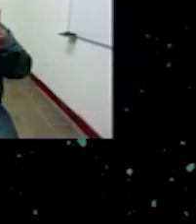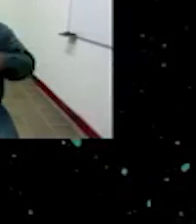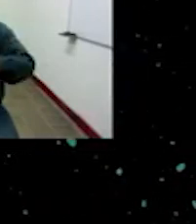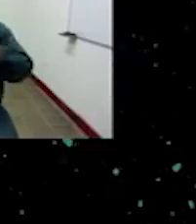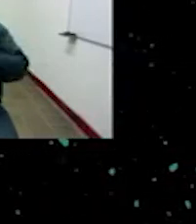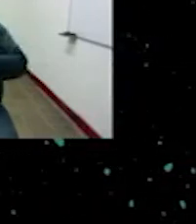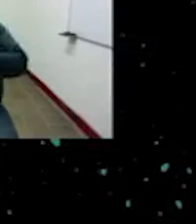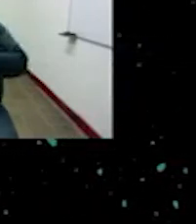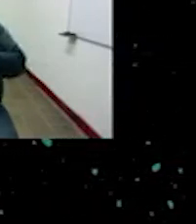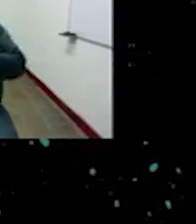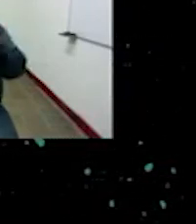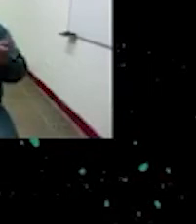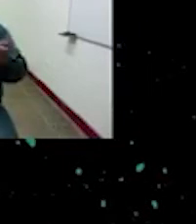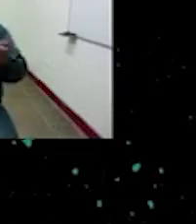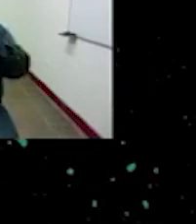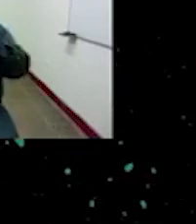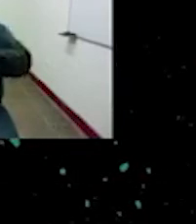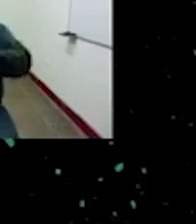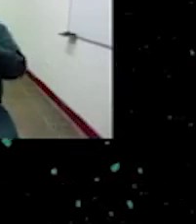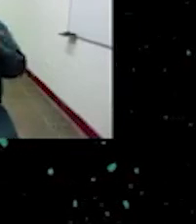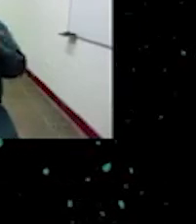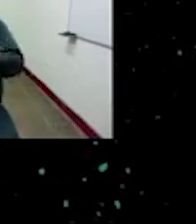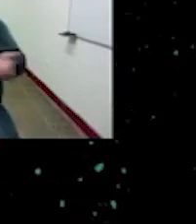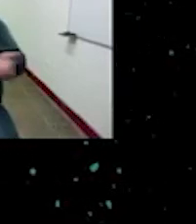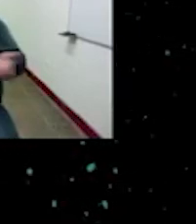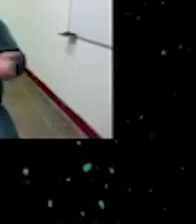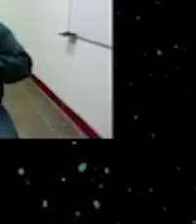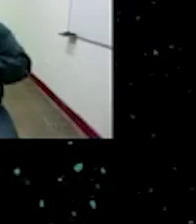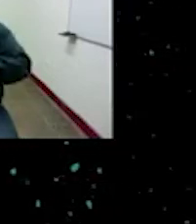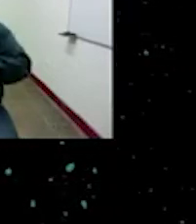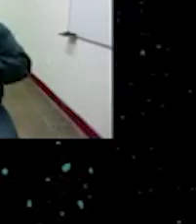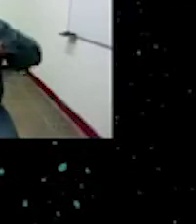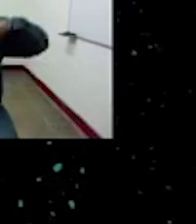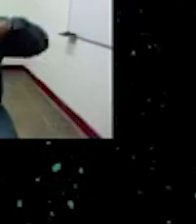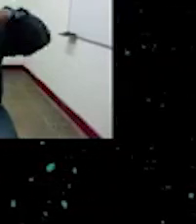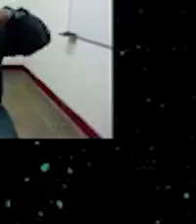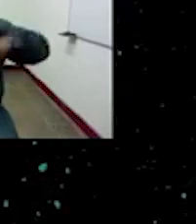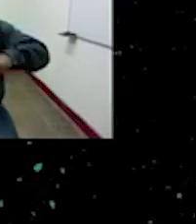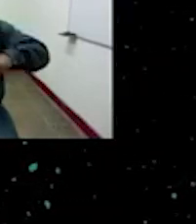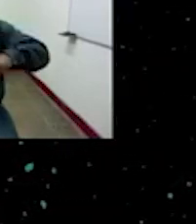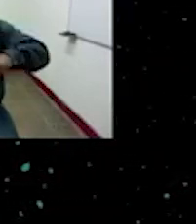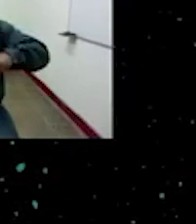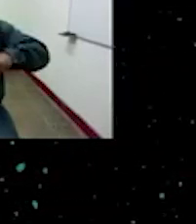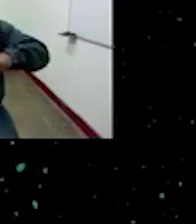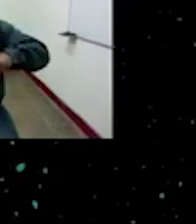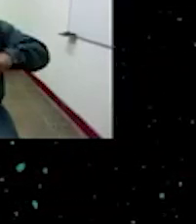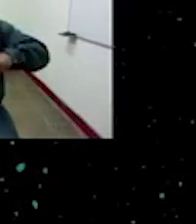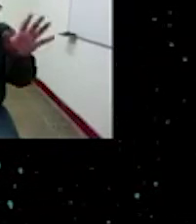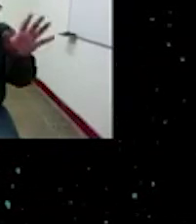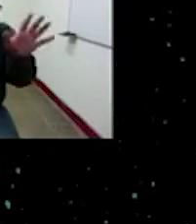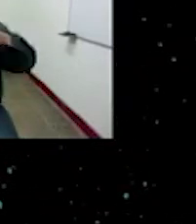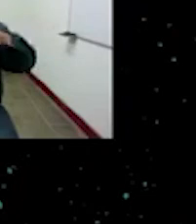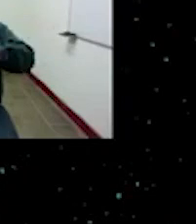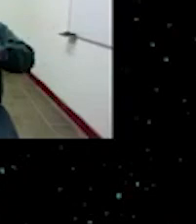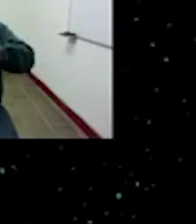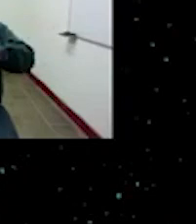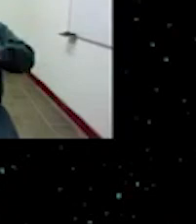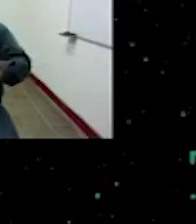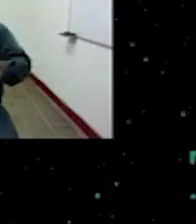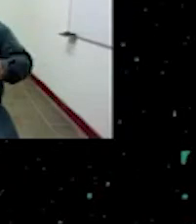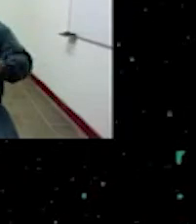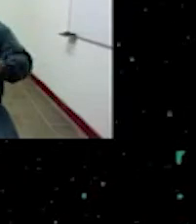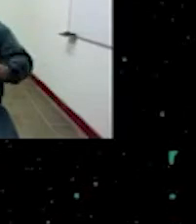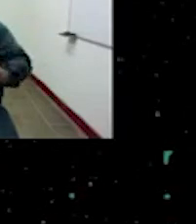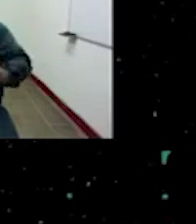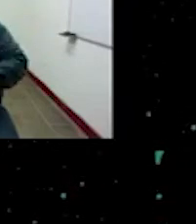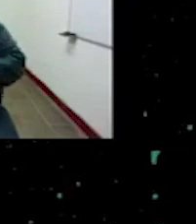fue eso. Bueno, si hay la oportunidad de estar en otro espacio también, también lo estaría